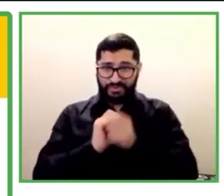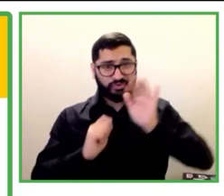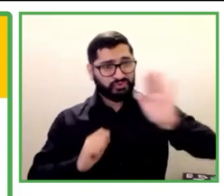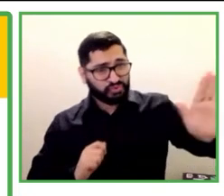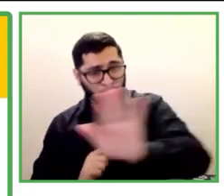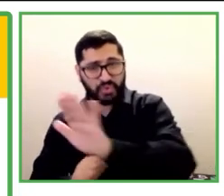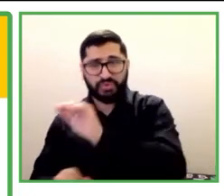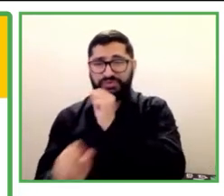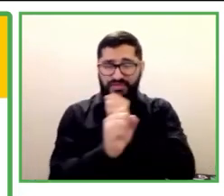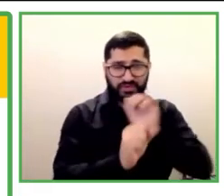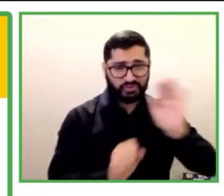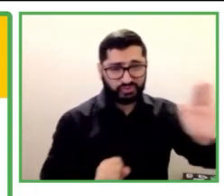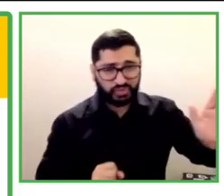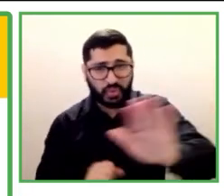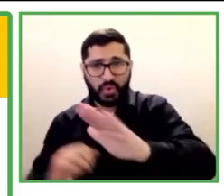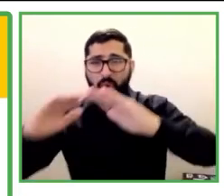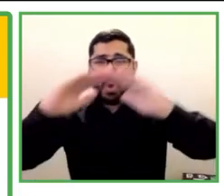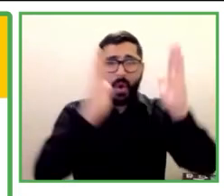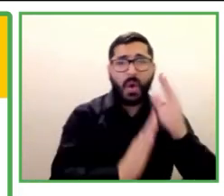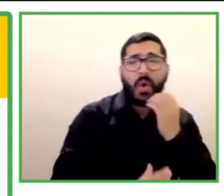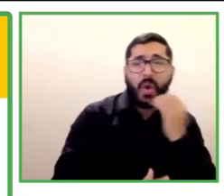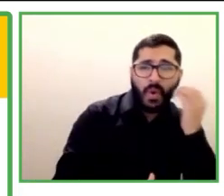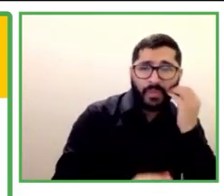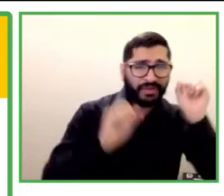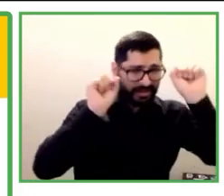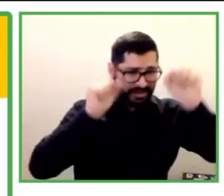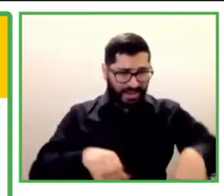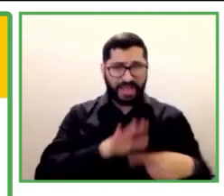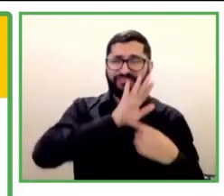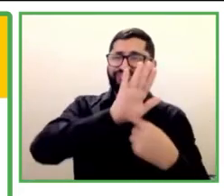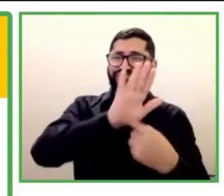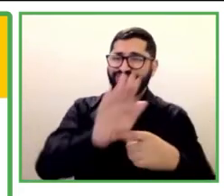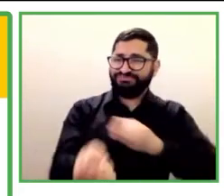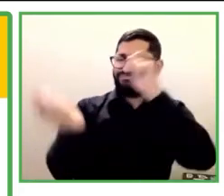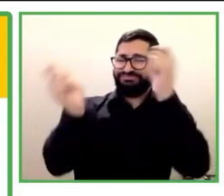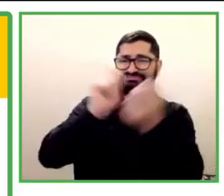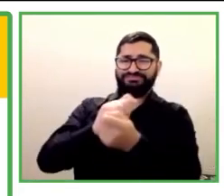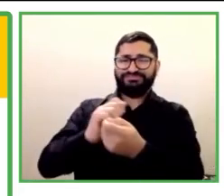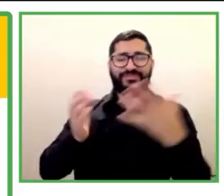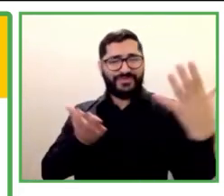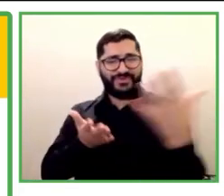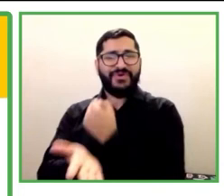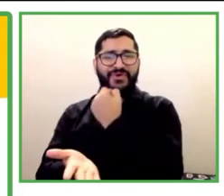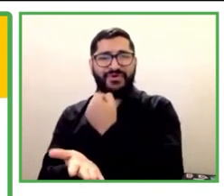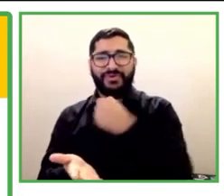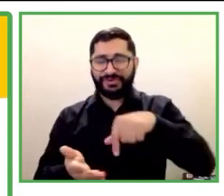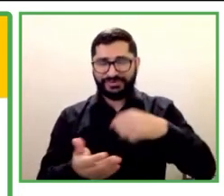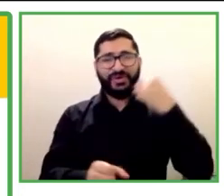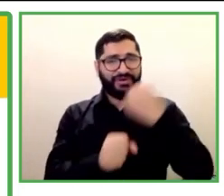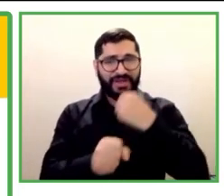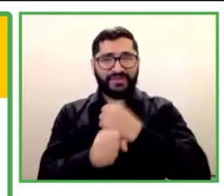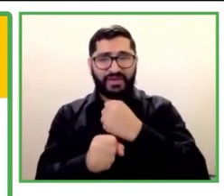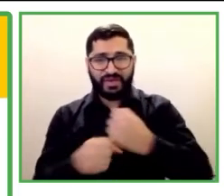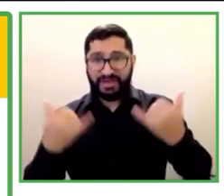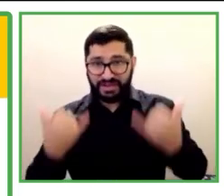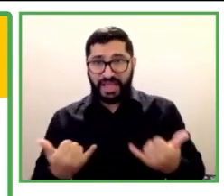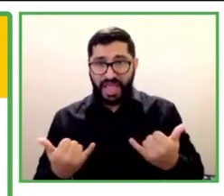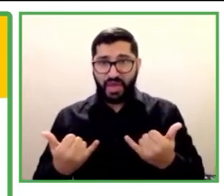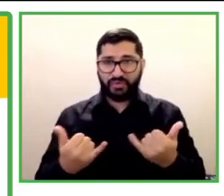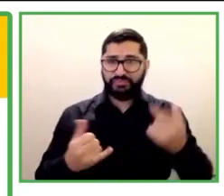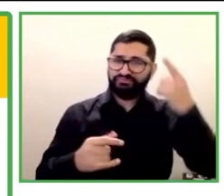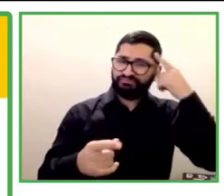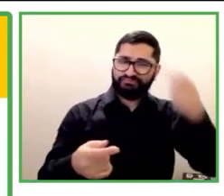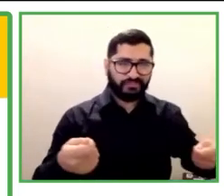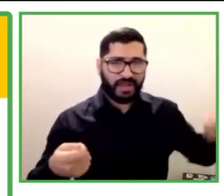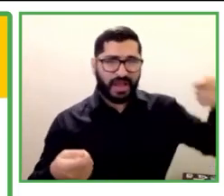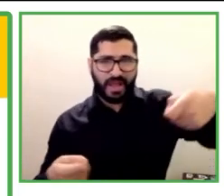demostrando que se puede hacer, y están trabajando y están siendo un aporte social y económico. Nosotros trabajamos con